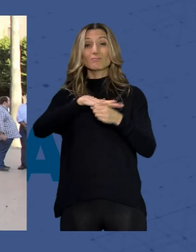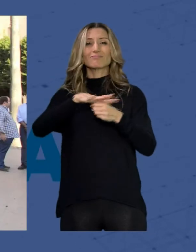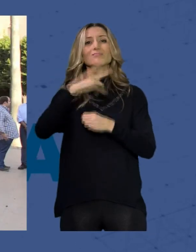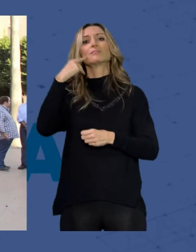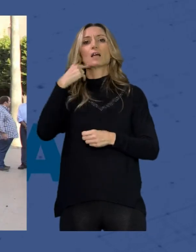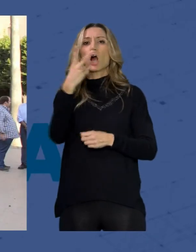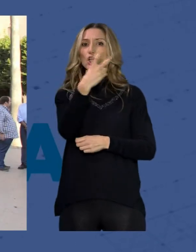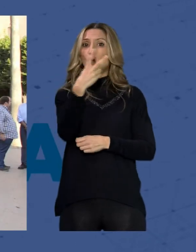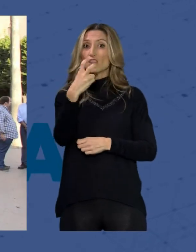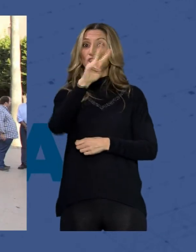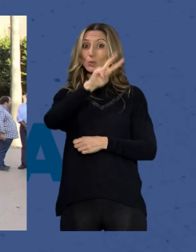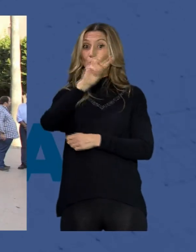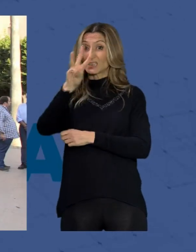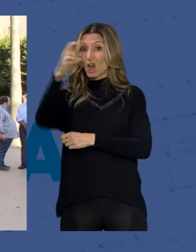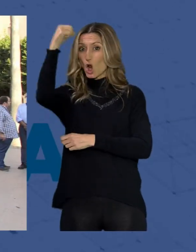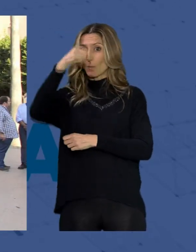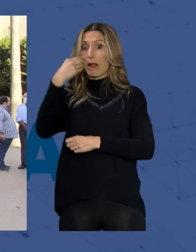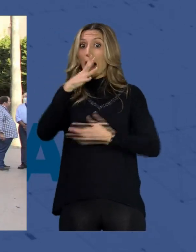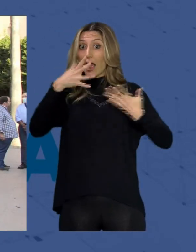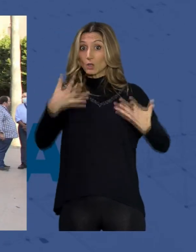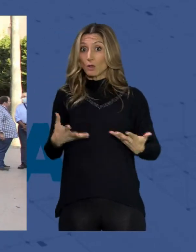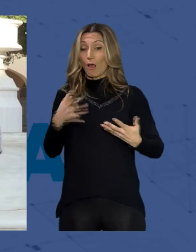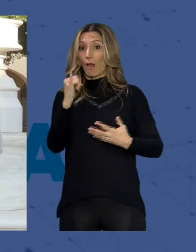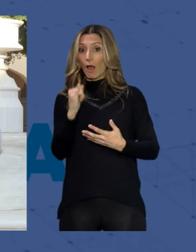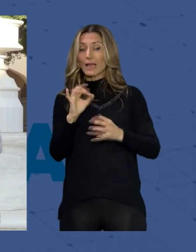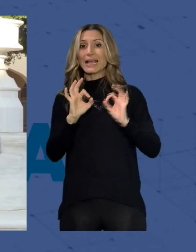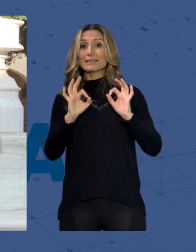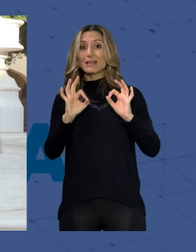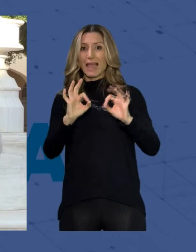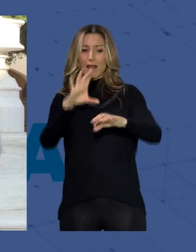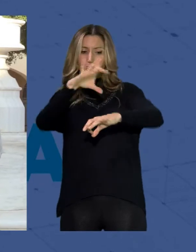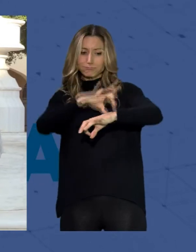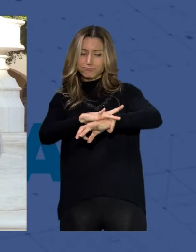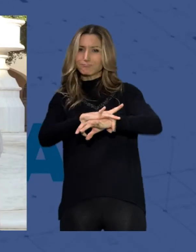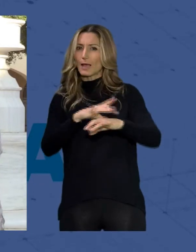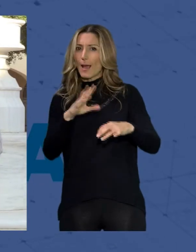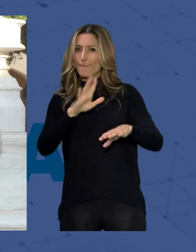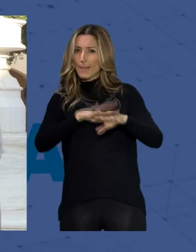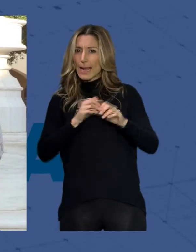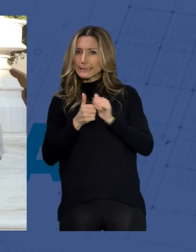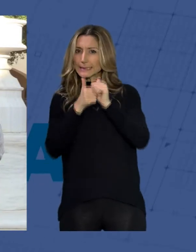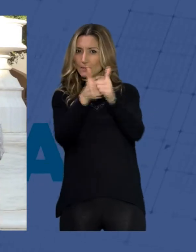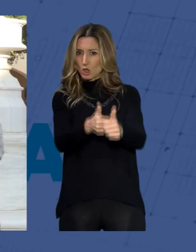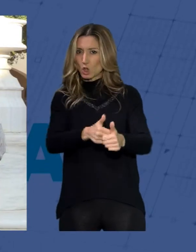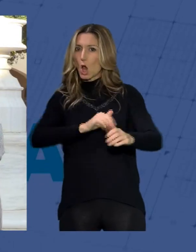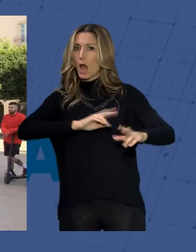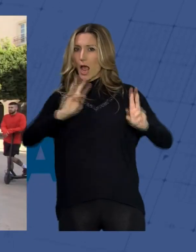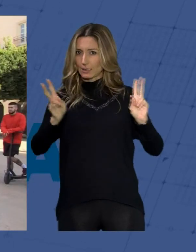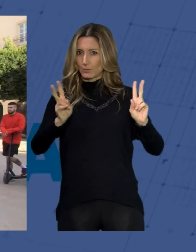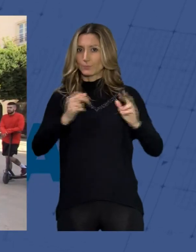223 hombres llevan actualmente dispositivos electrónicos con seguimiento activo mientras que